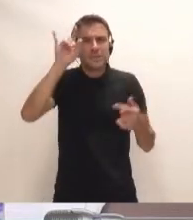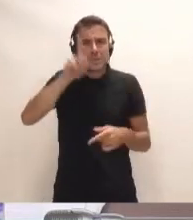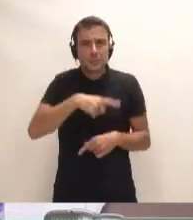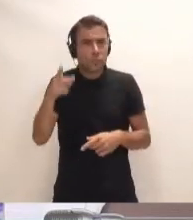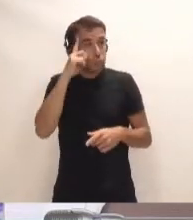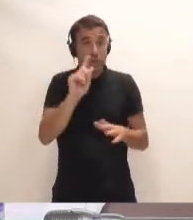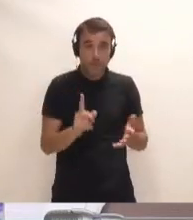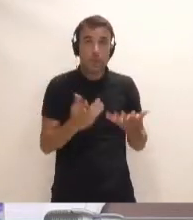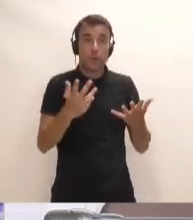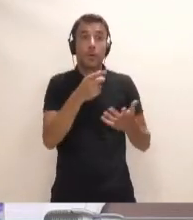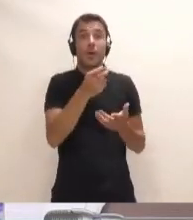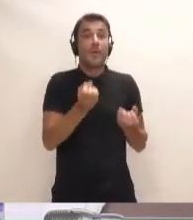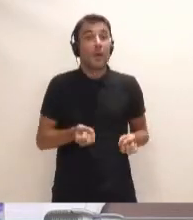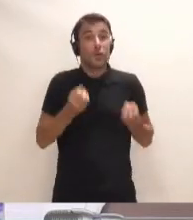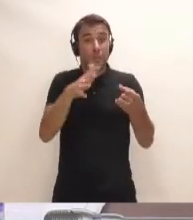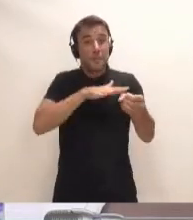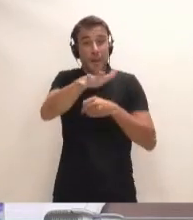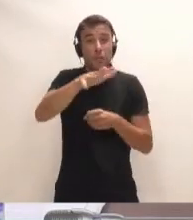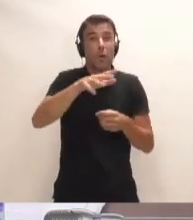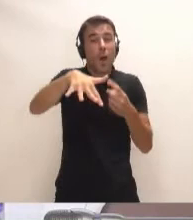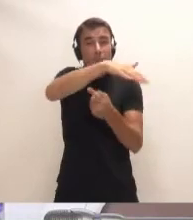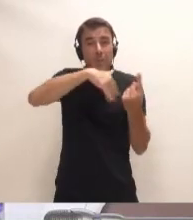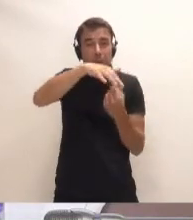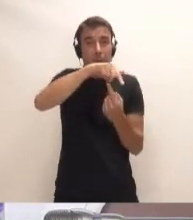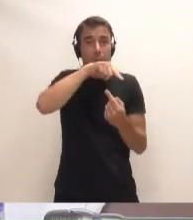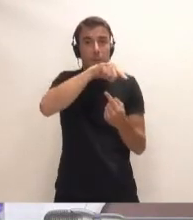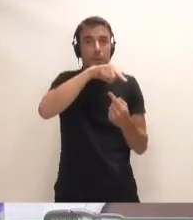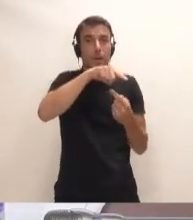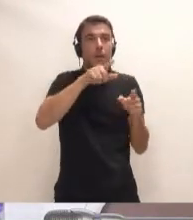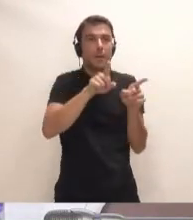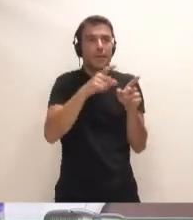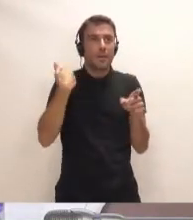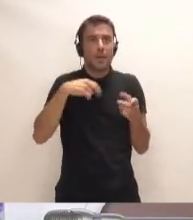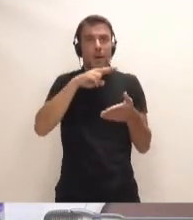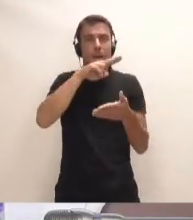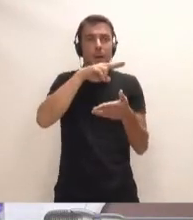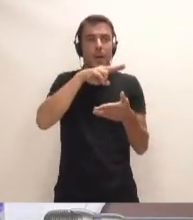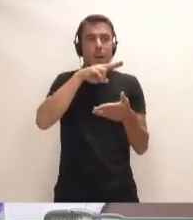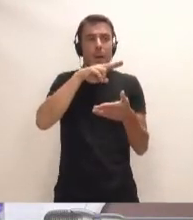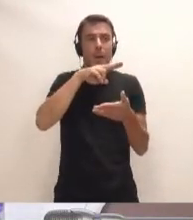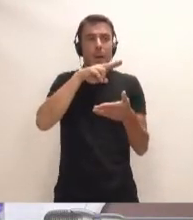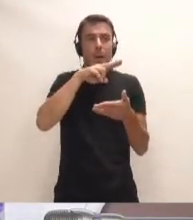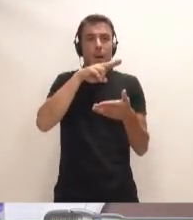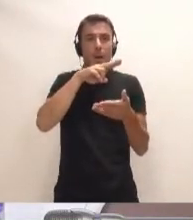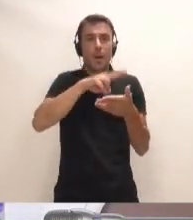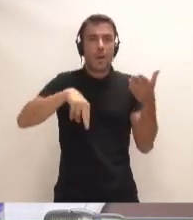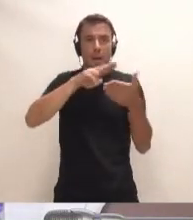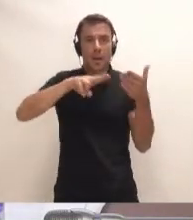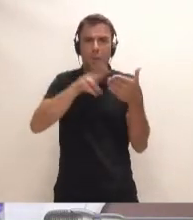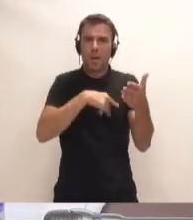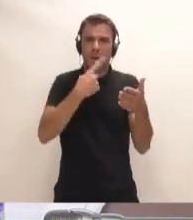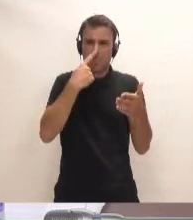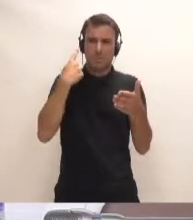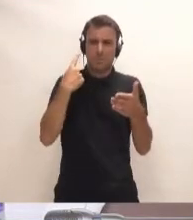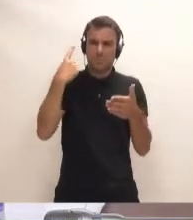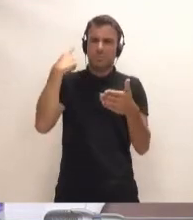la realidad es que esa declaración de impacto ambiental ha ido estando caducada cada vez un año antes. Y, bueno,